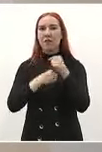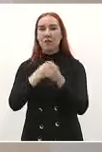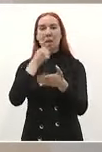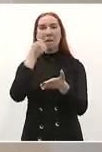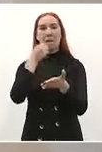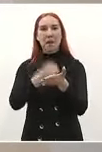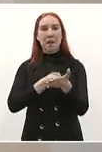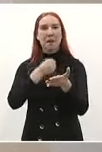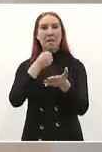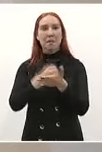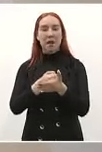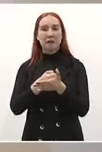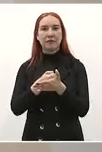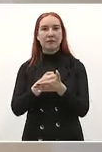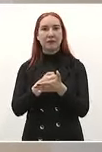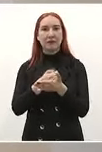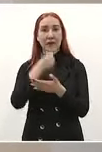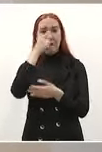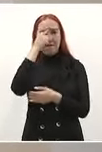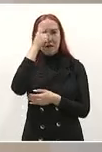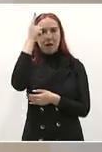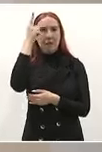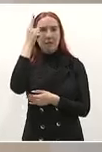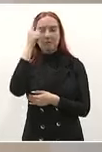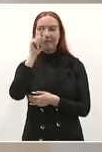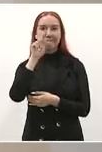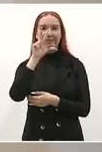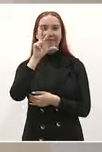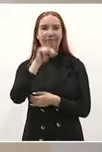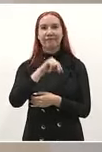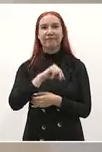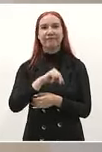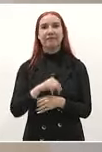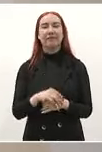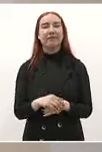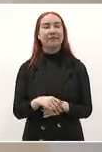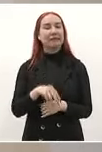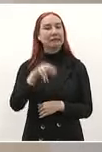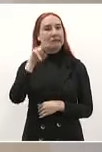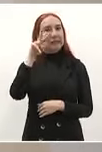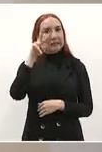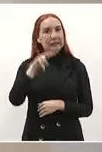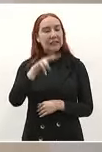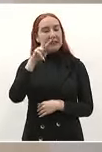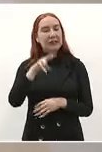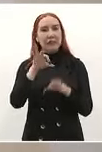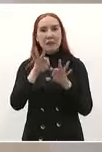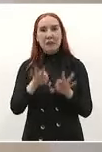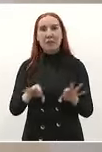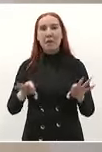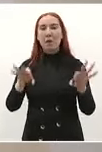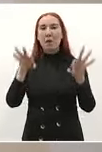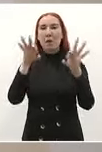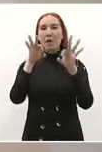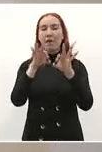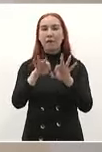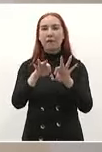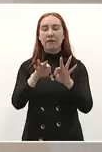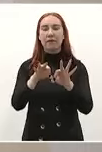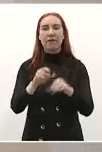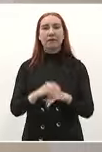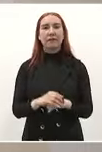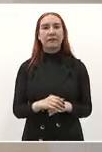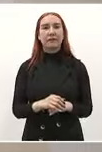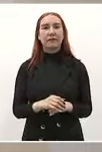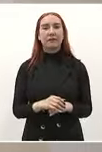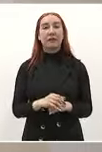no fue fácil por eso un aplauso y hay que rendir el homenaje a los que se nos adelantaron